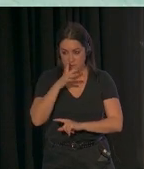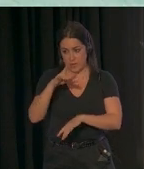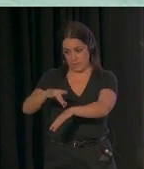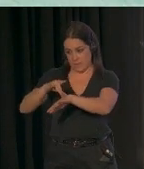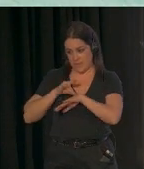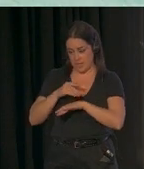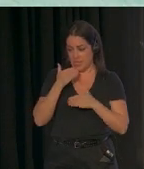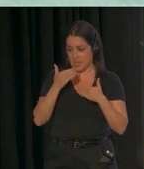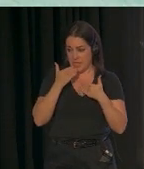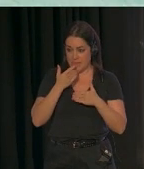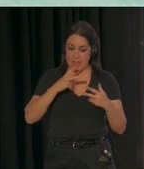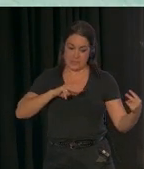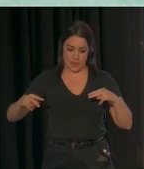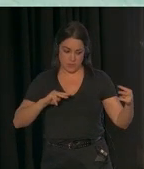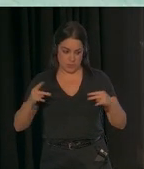gracias también a los traductores.